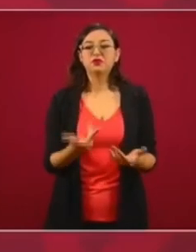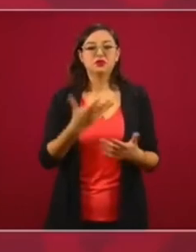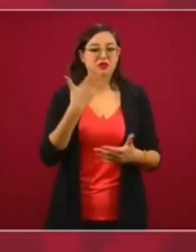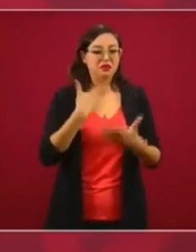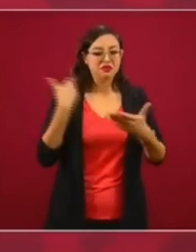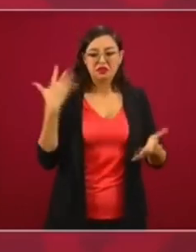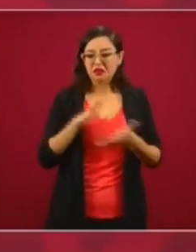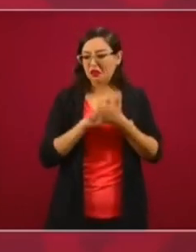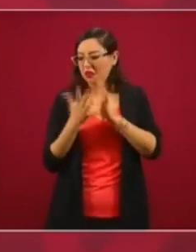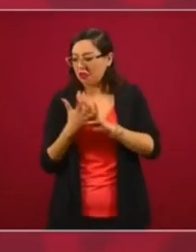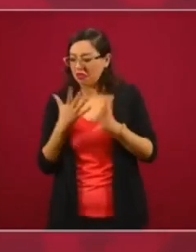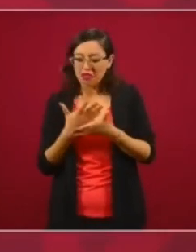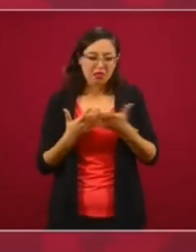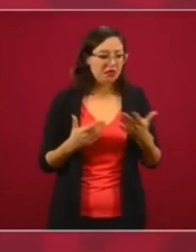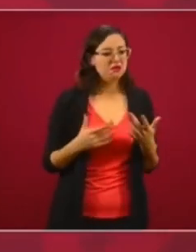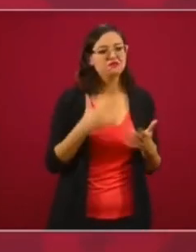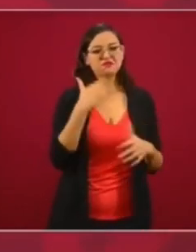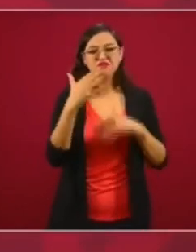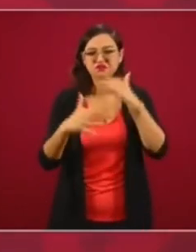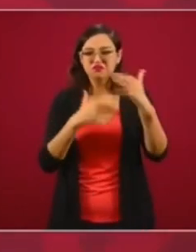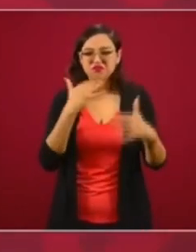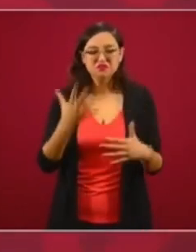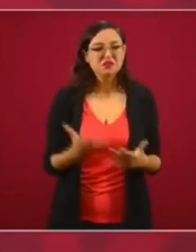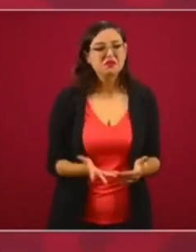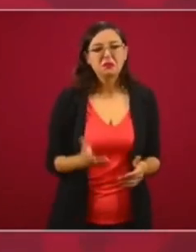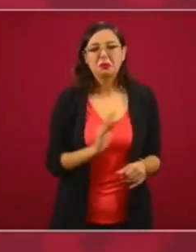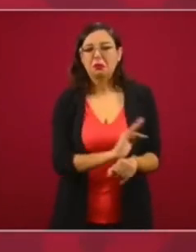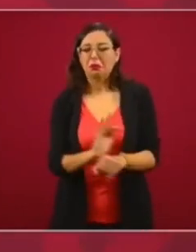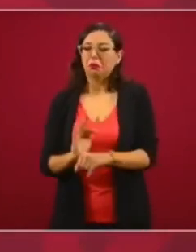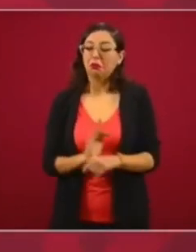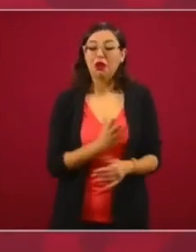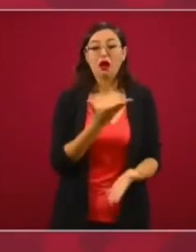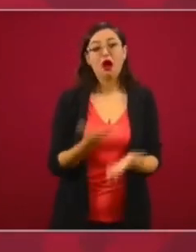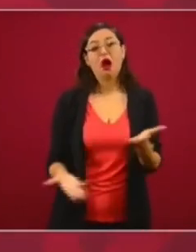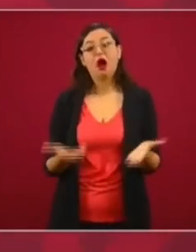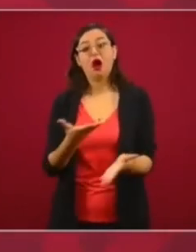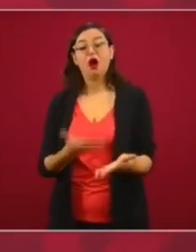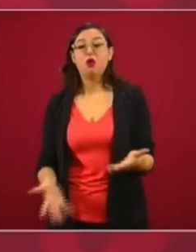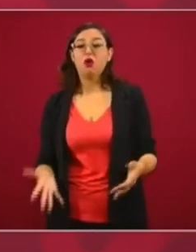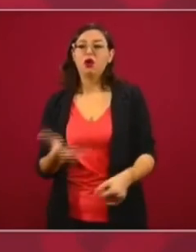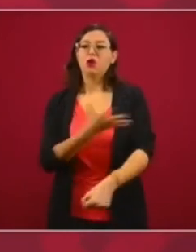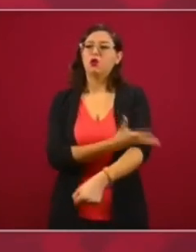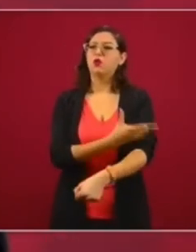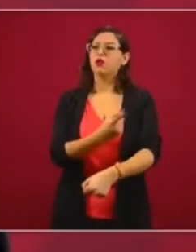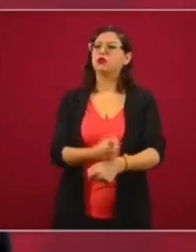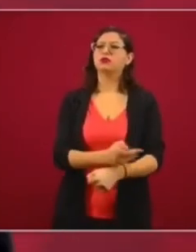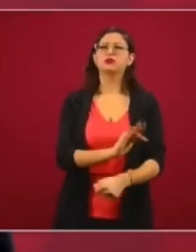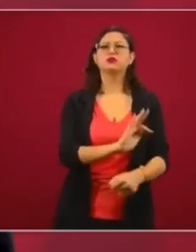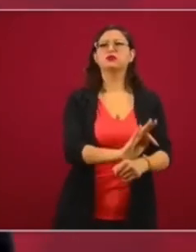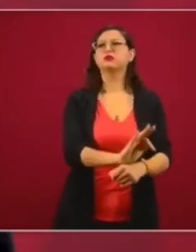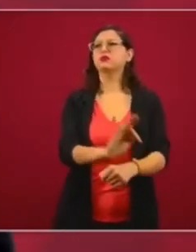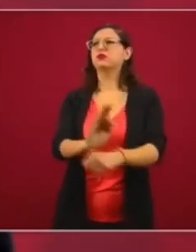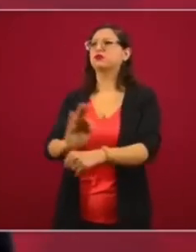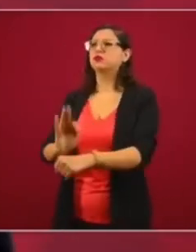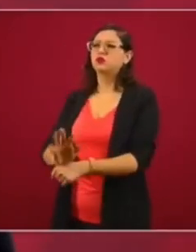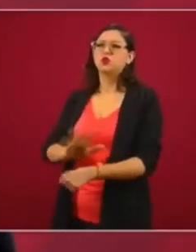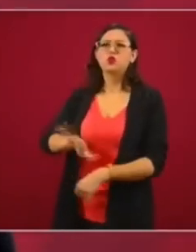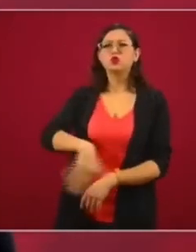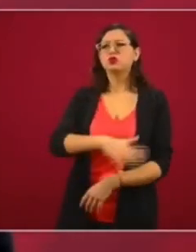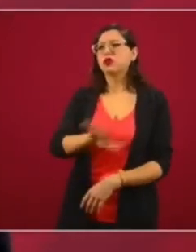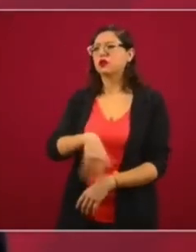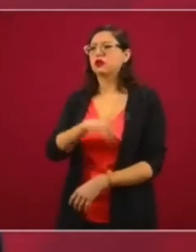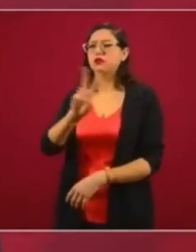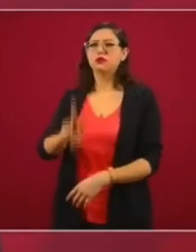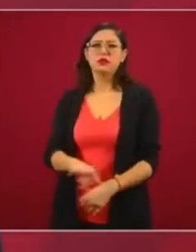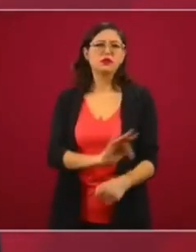pues que se lo